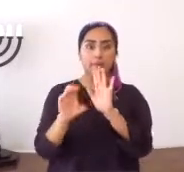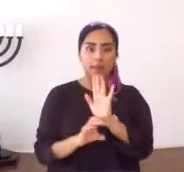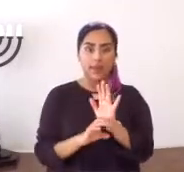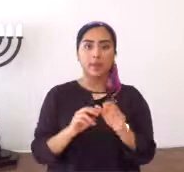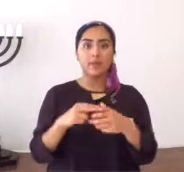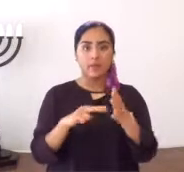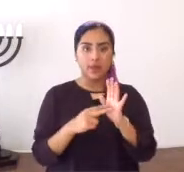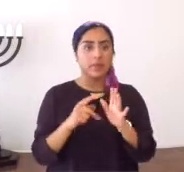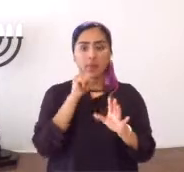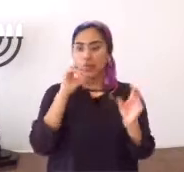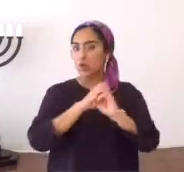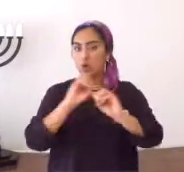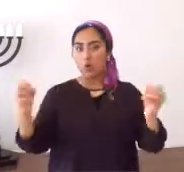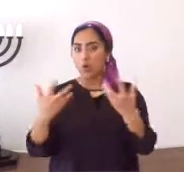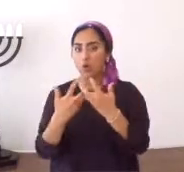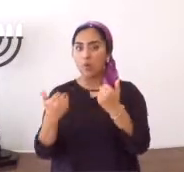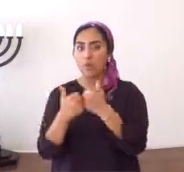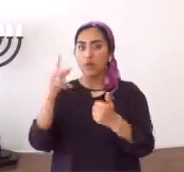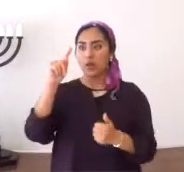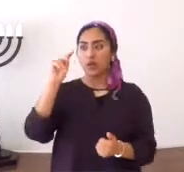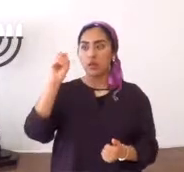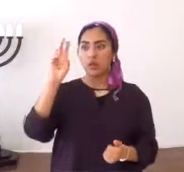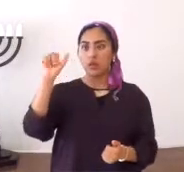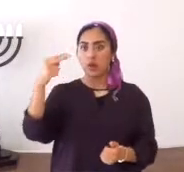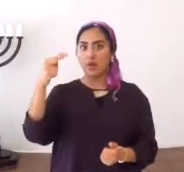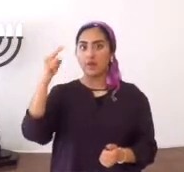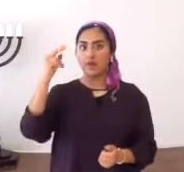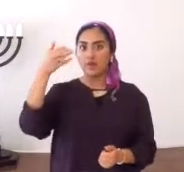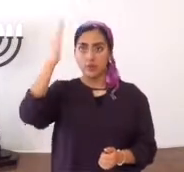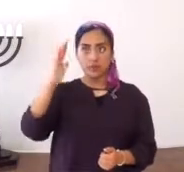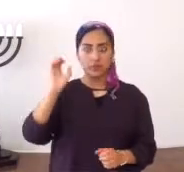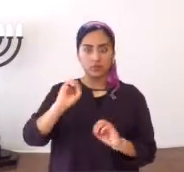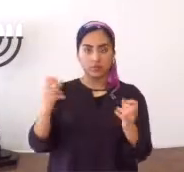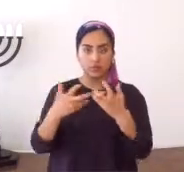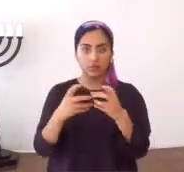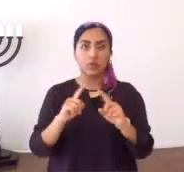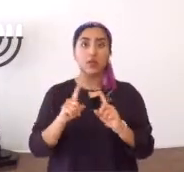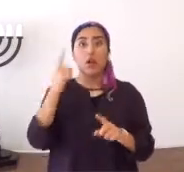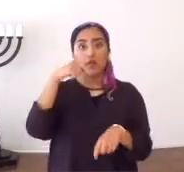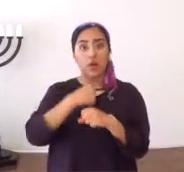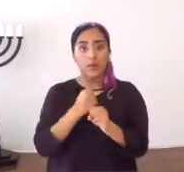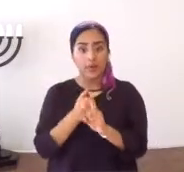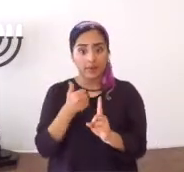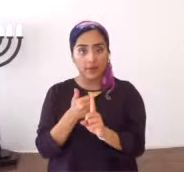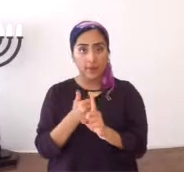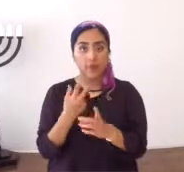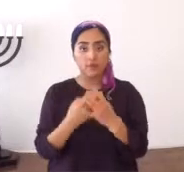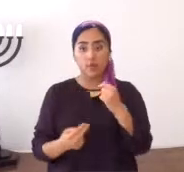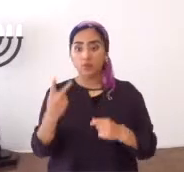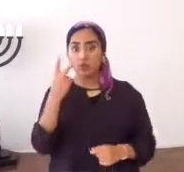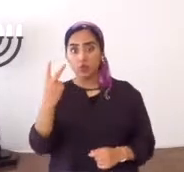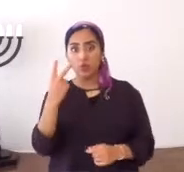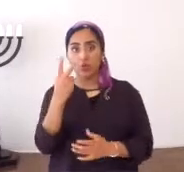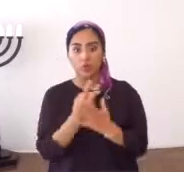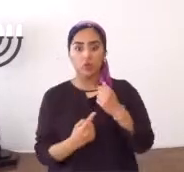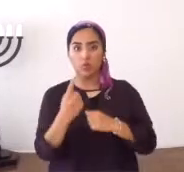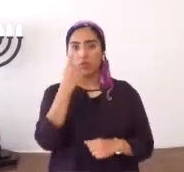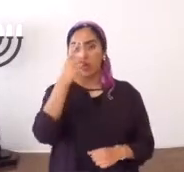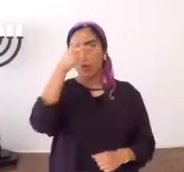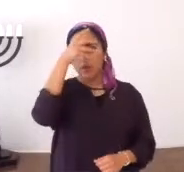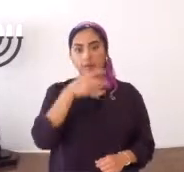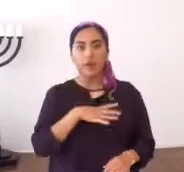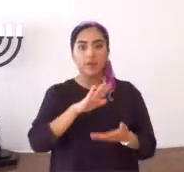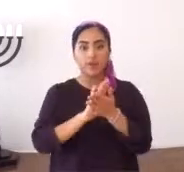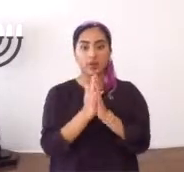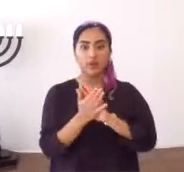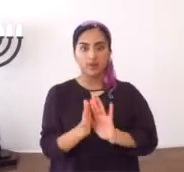órdenes rabínicas, mandamientos rabínicos, pero no tiene nada que ver, con la Torah de Yahweh, para crear en sí mismo, de los dos,